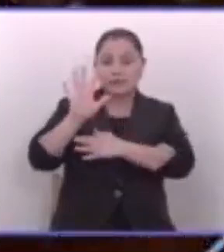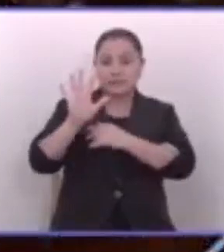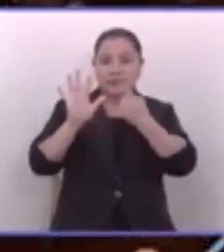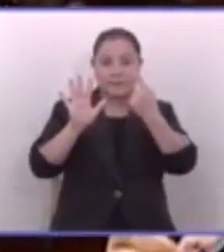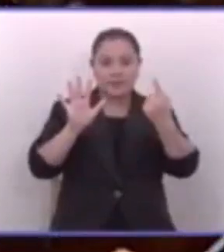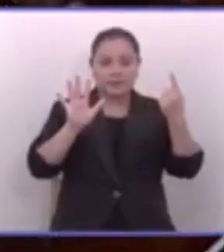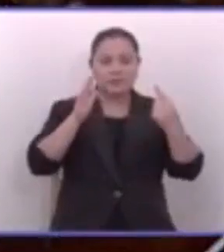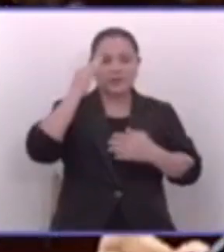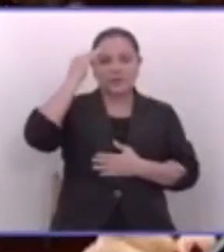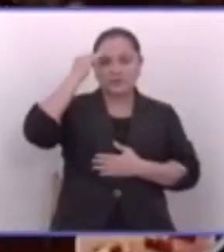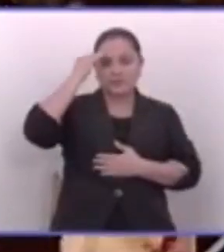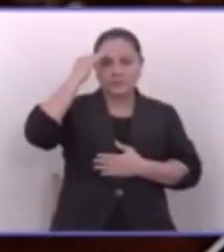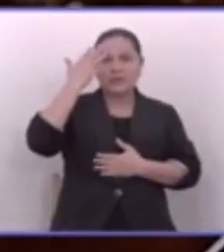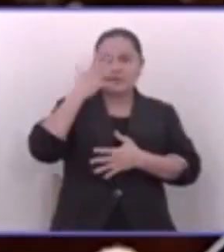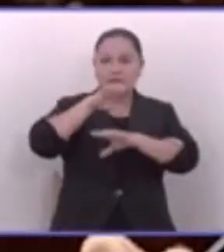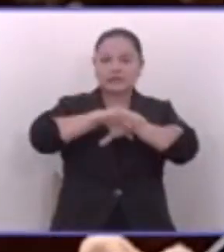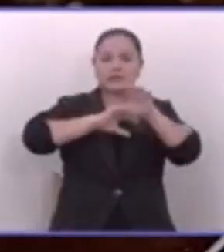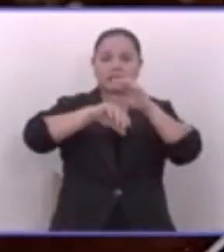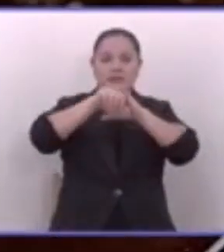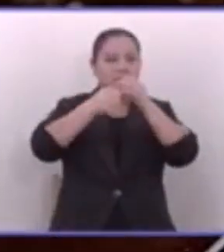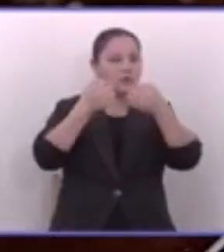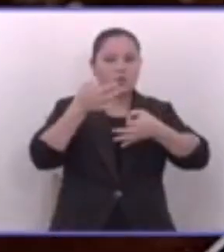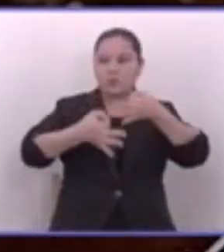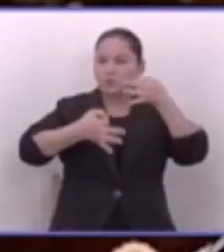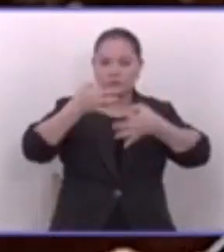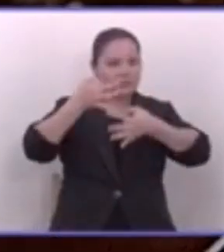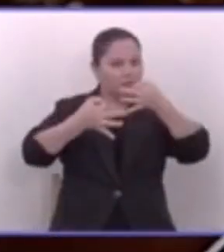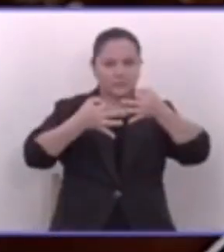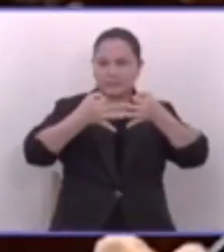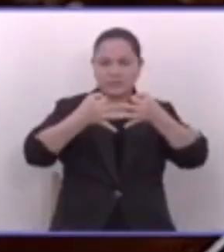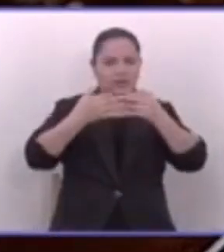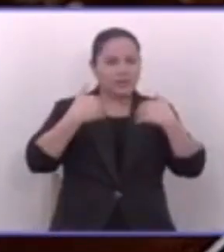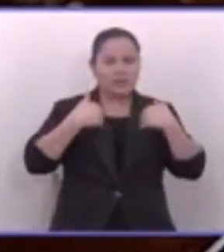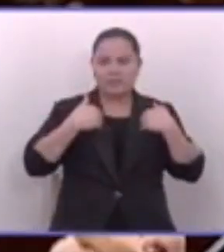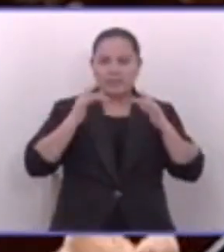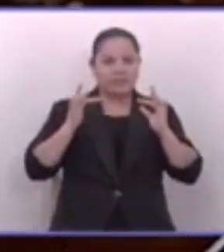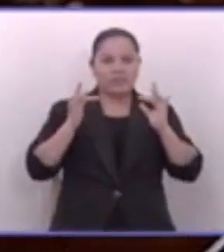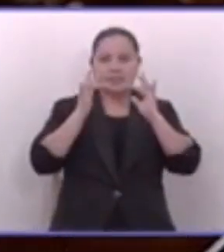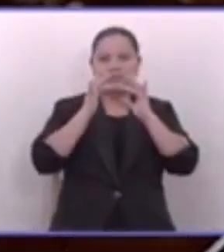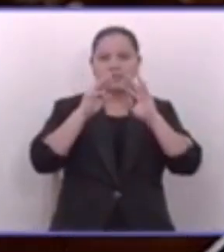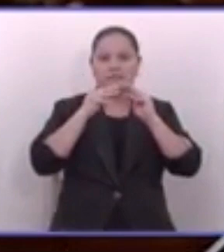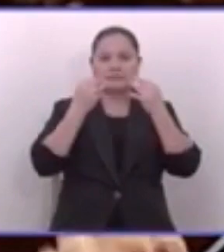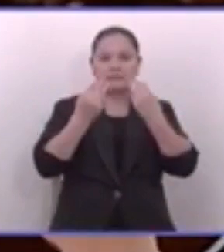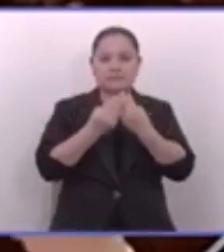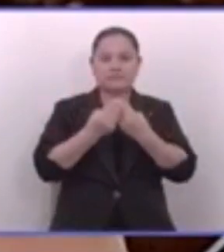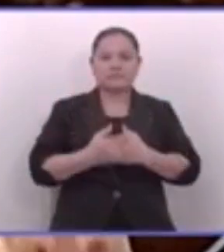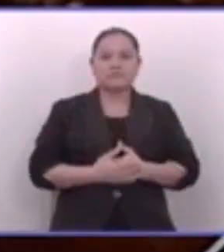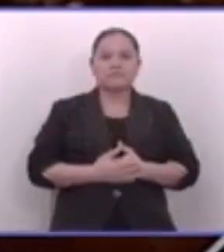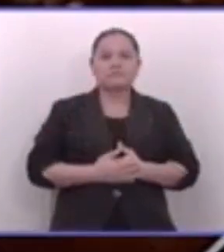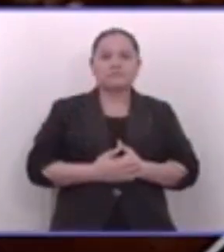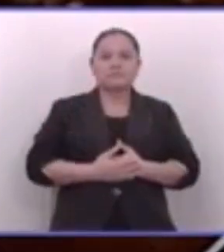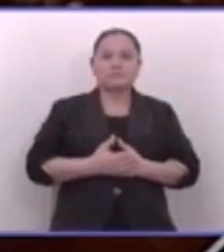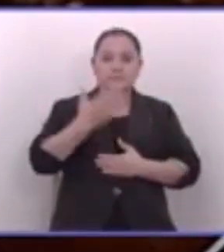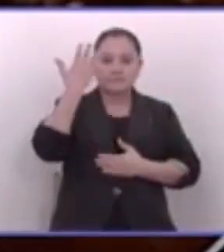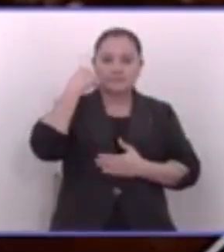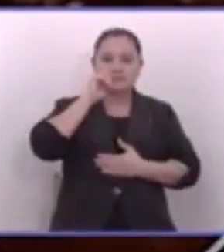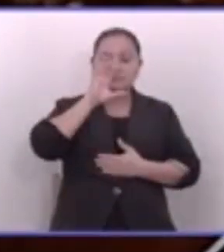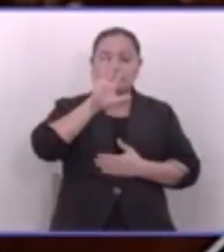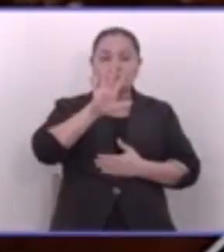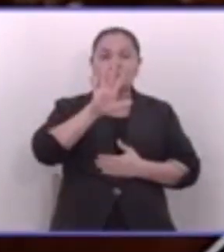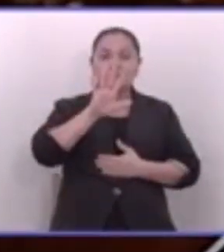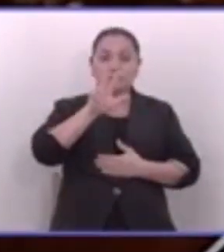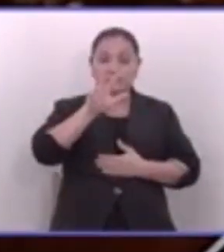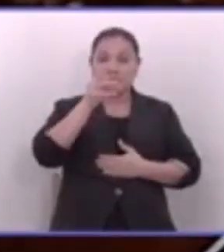conocen a alguien que fue detenido injustamente y sin tener vínculos con las pandillas. Ya se los dije hace